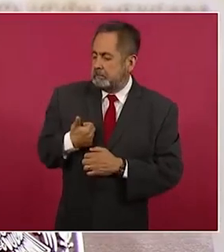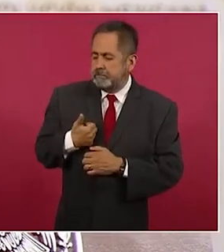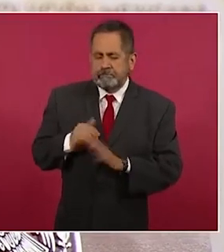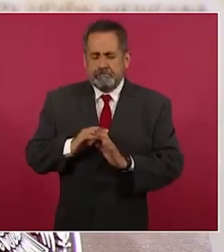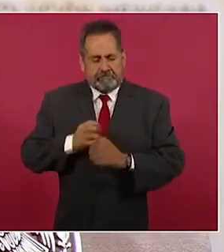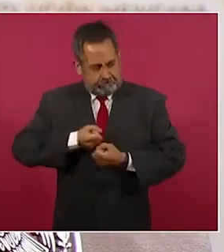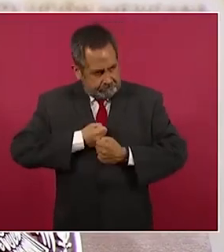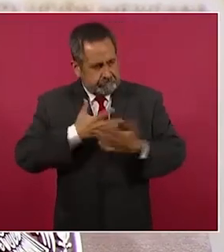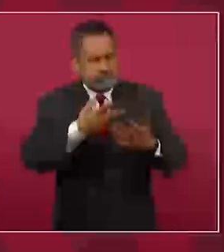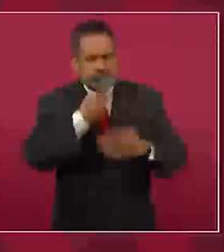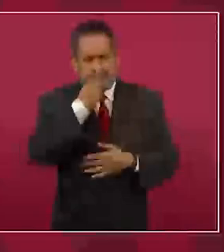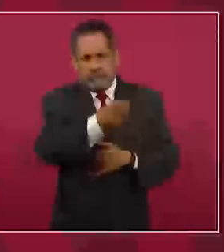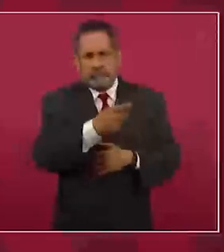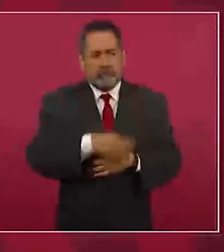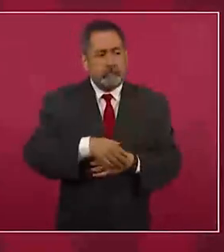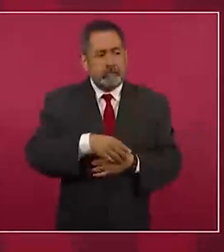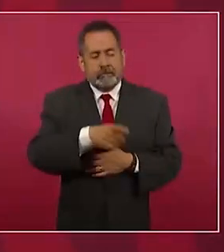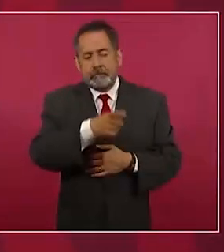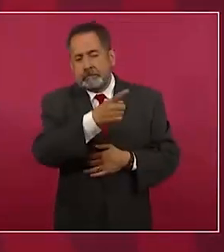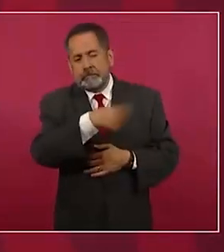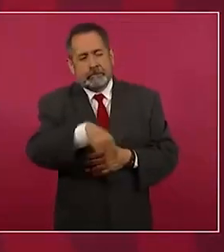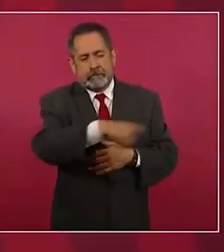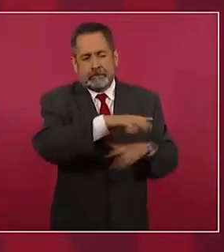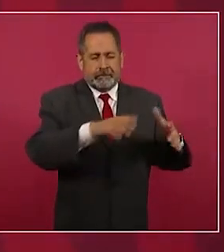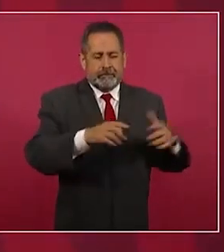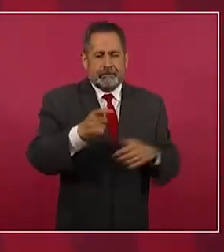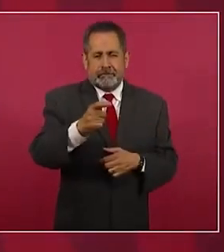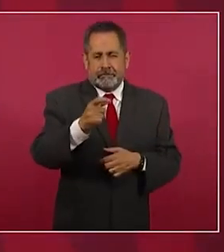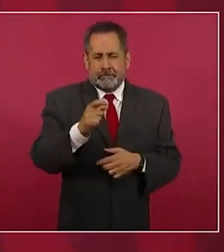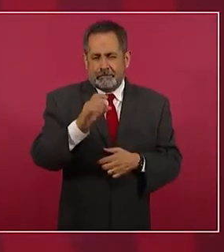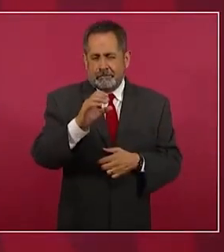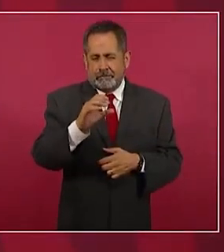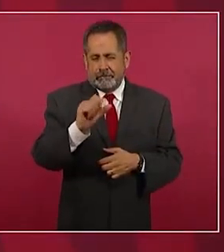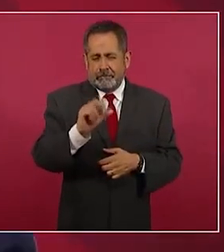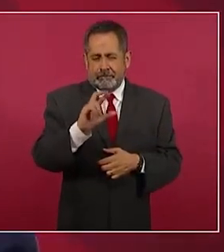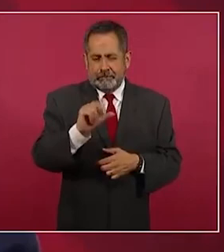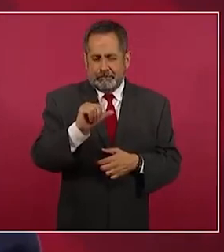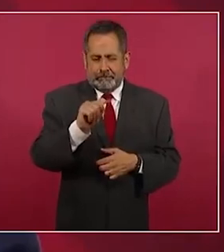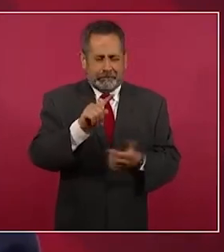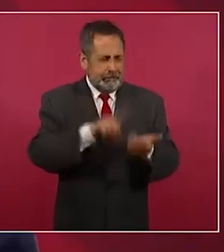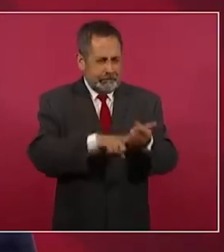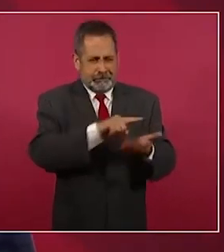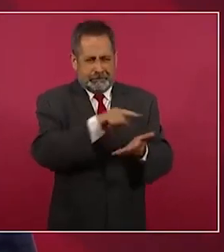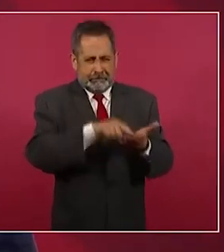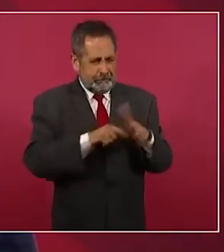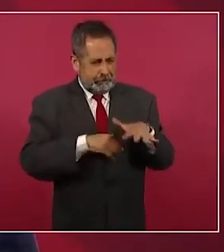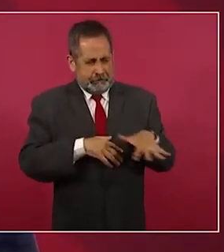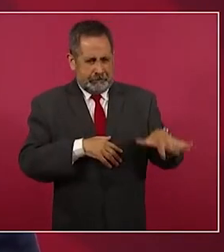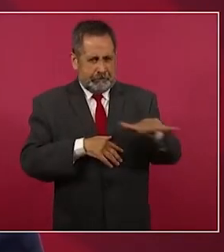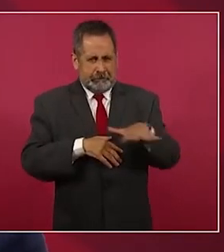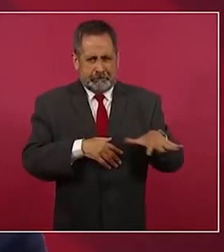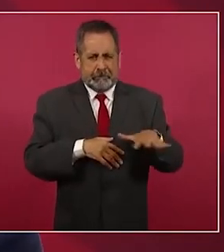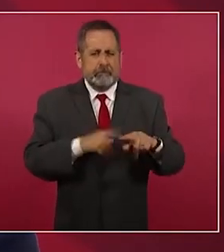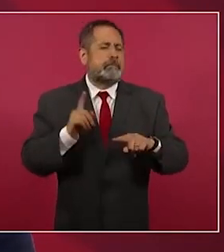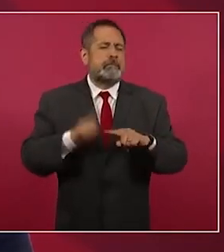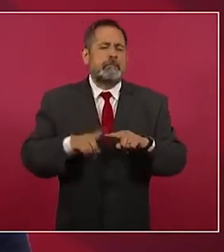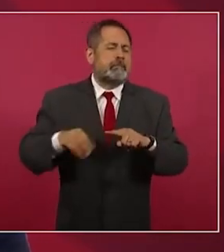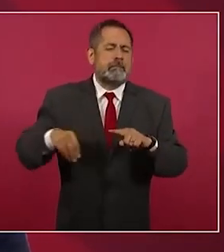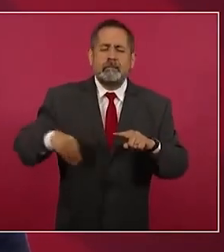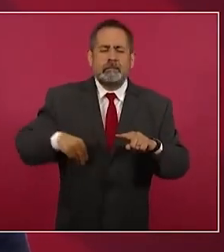que todo esto, lo de Xcaret, es culpa